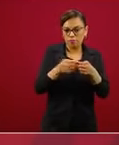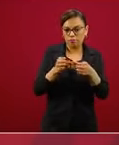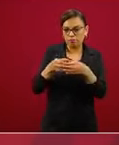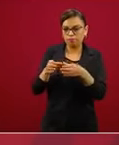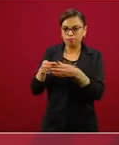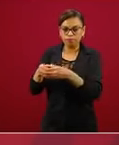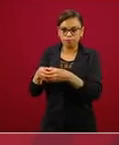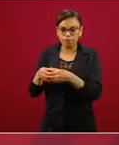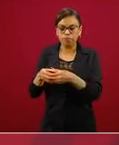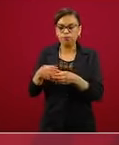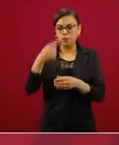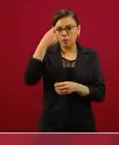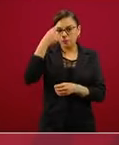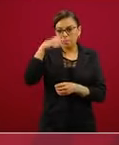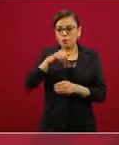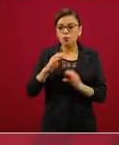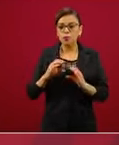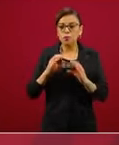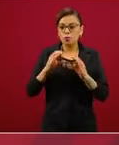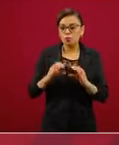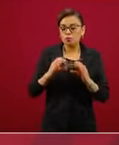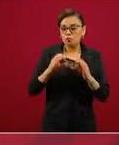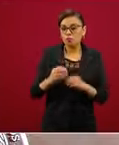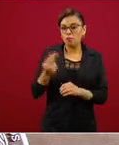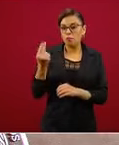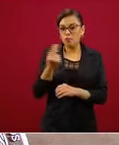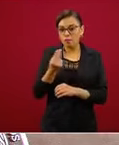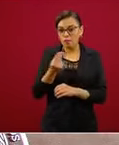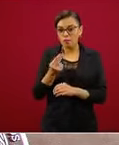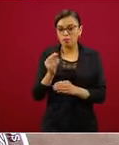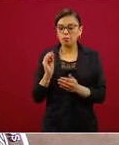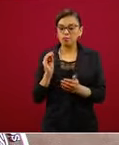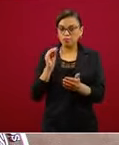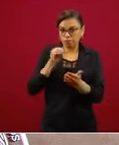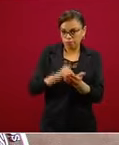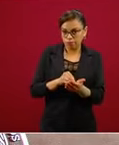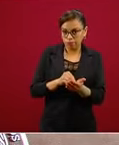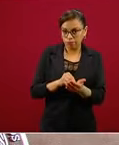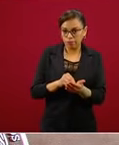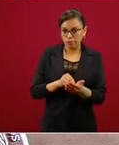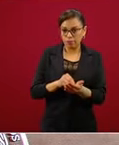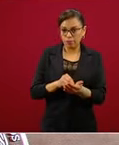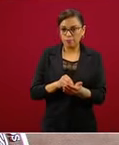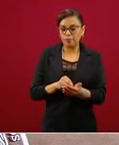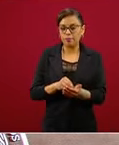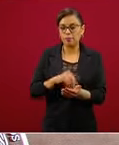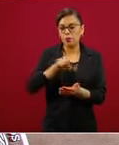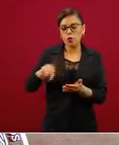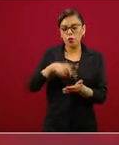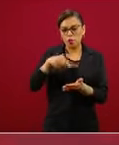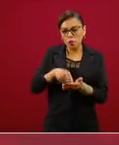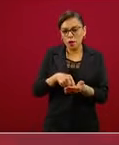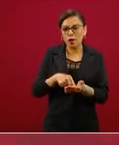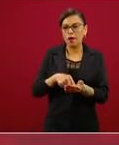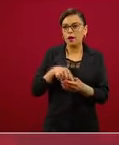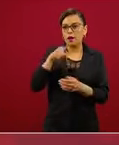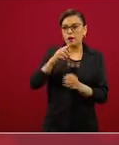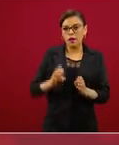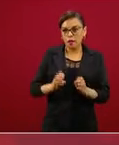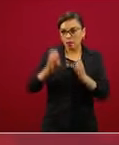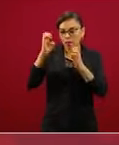serie de medidas que se tendrán que implementar en los diferentes espacios, filtros de entrada, el propio